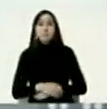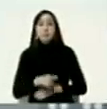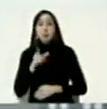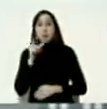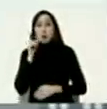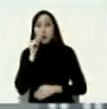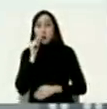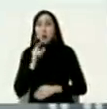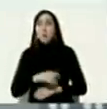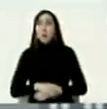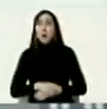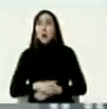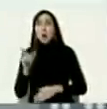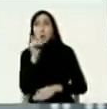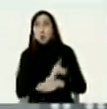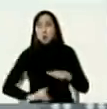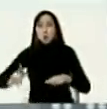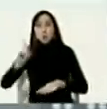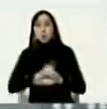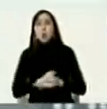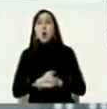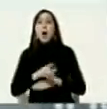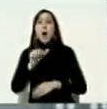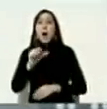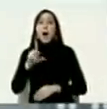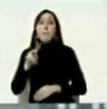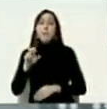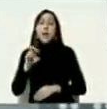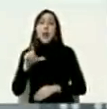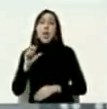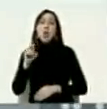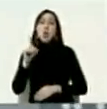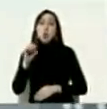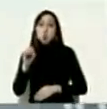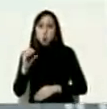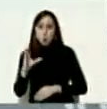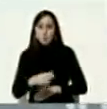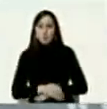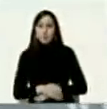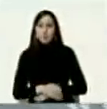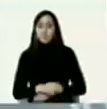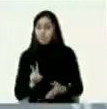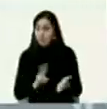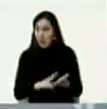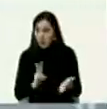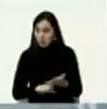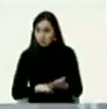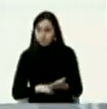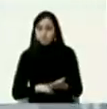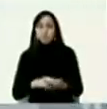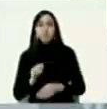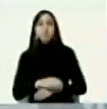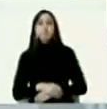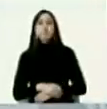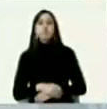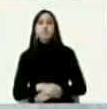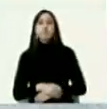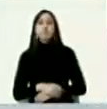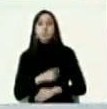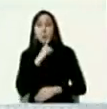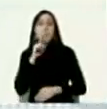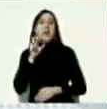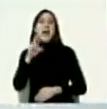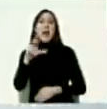Guillermo Abeledo Guillermo Abeledo ¿verdad? Ramón Guillermo